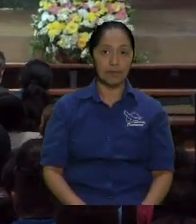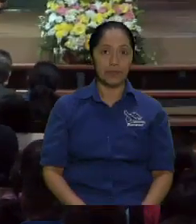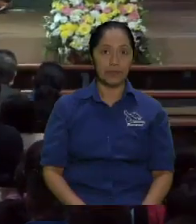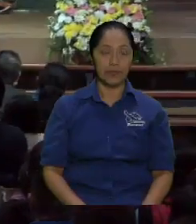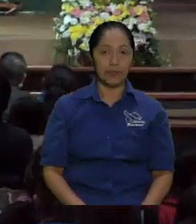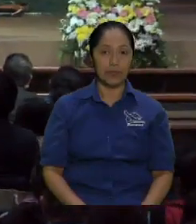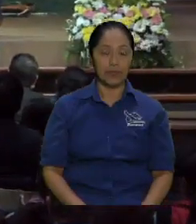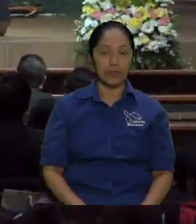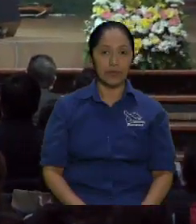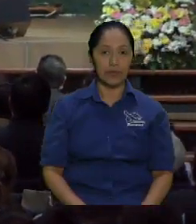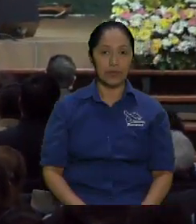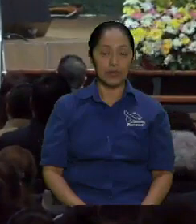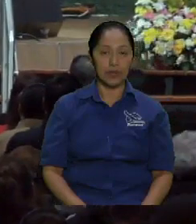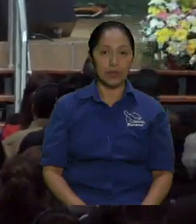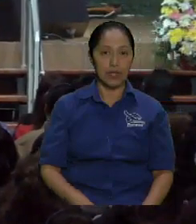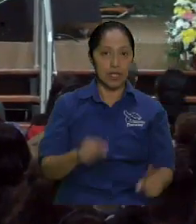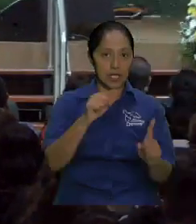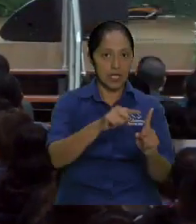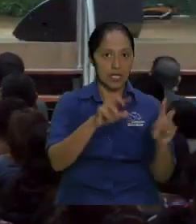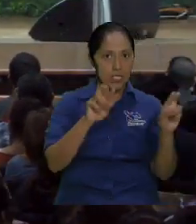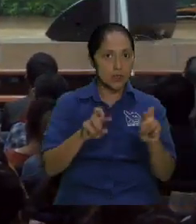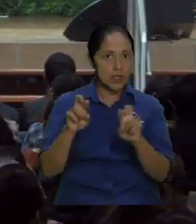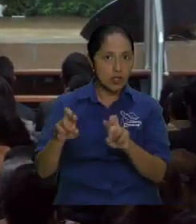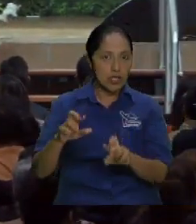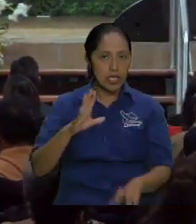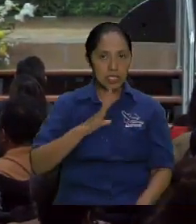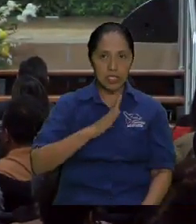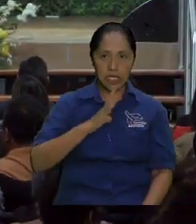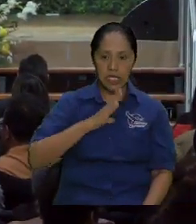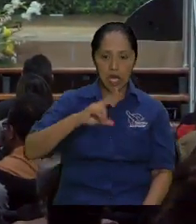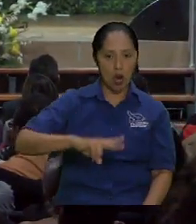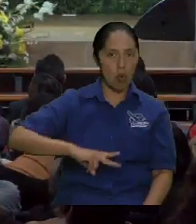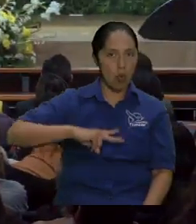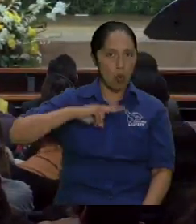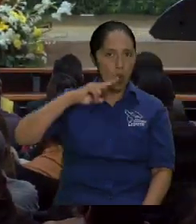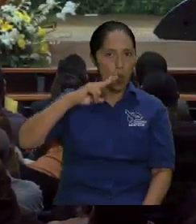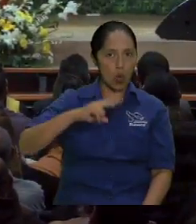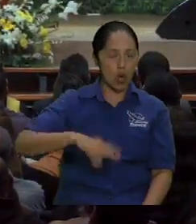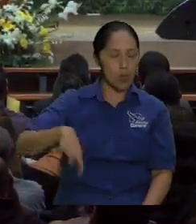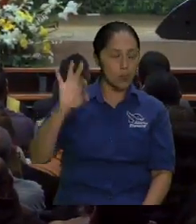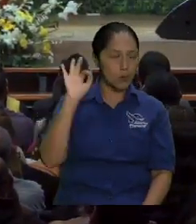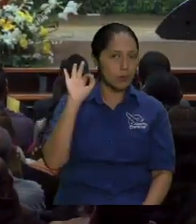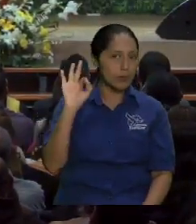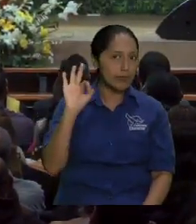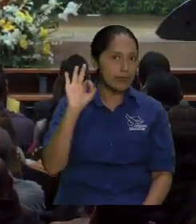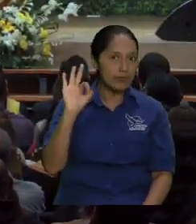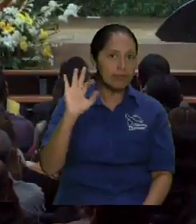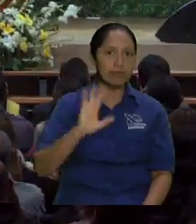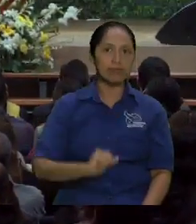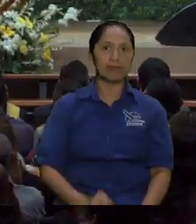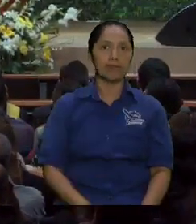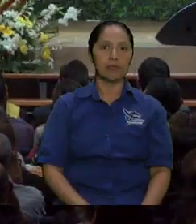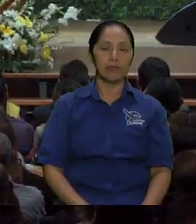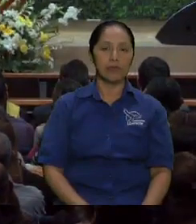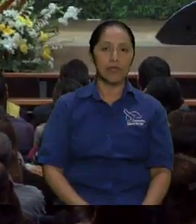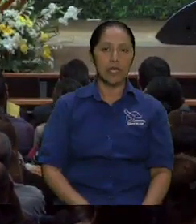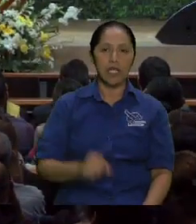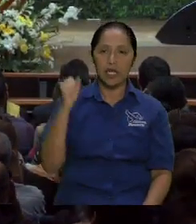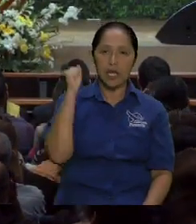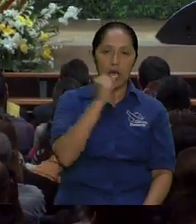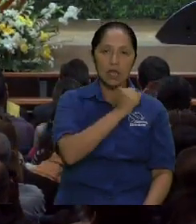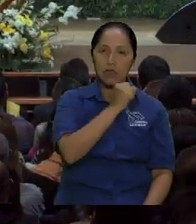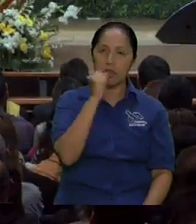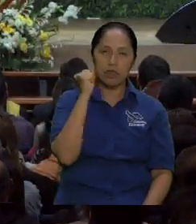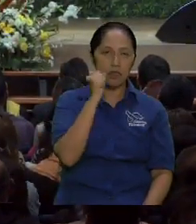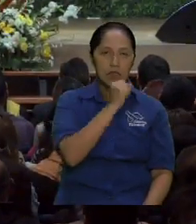muros ah teníamos o cuando exquisita presencia